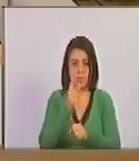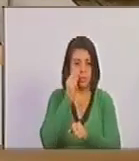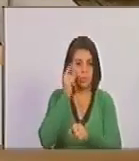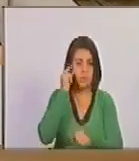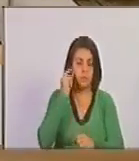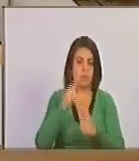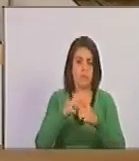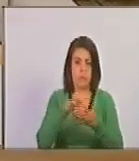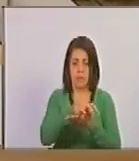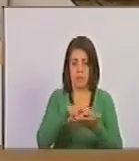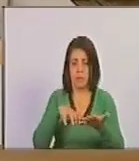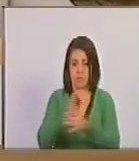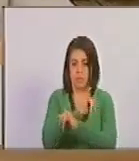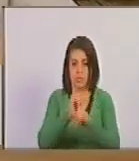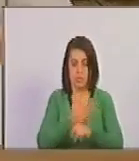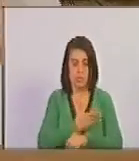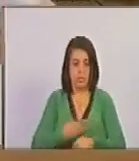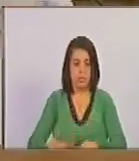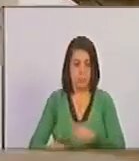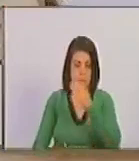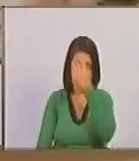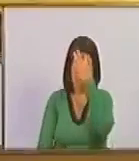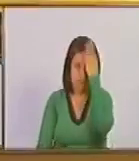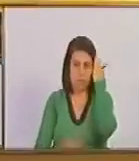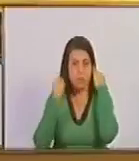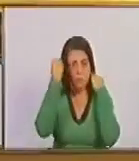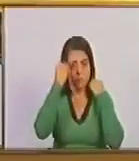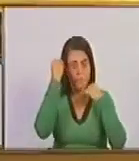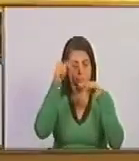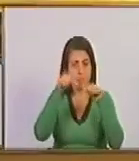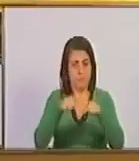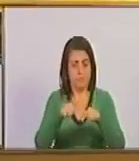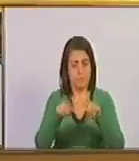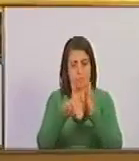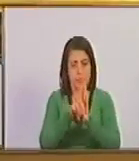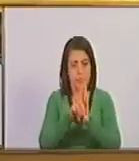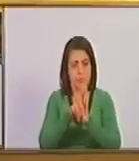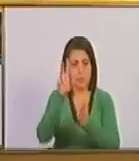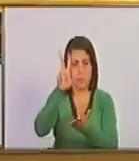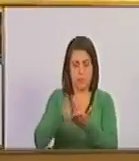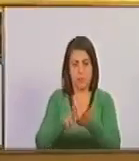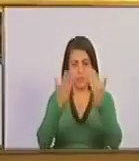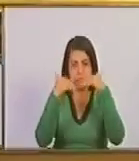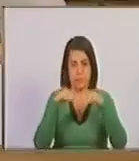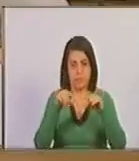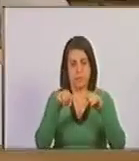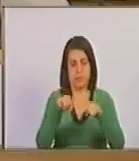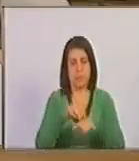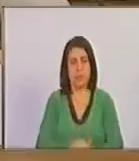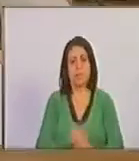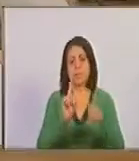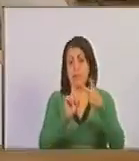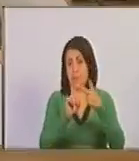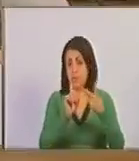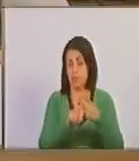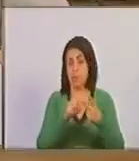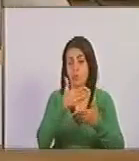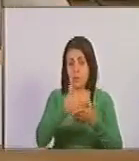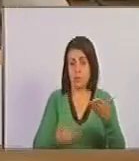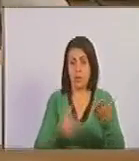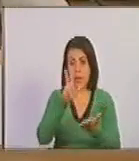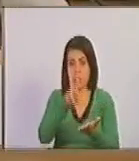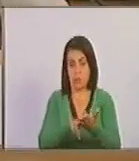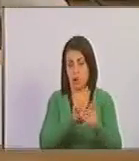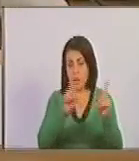trabajadores agrícolas. Esto, ciudadano presidente. En consideración el título de la ley. Aprobado. Siguiente. Segundo, se propone